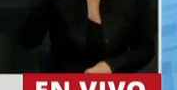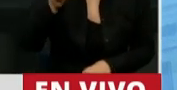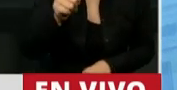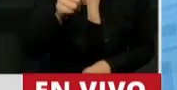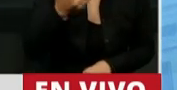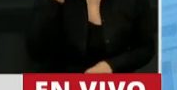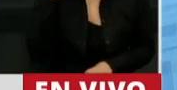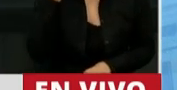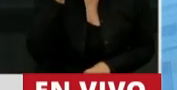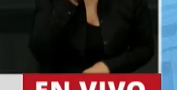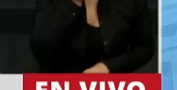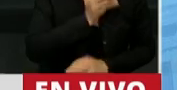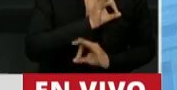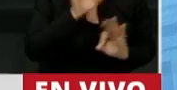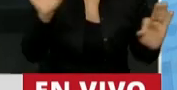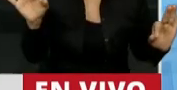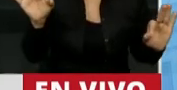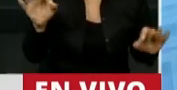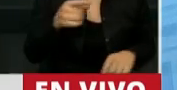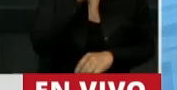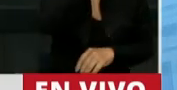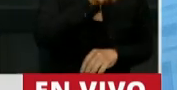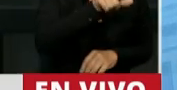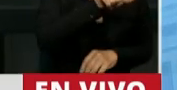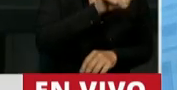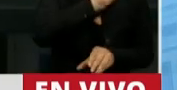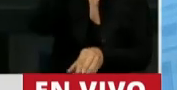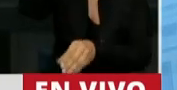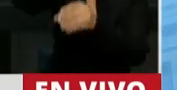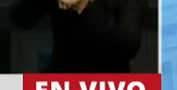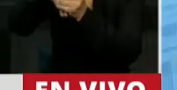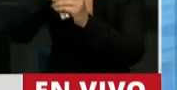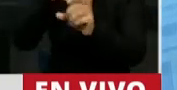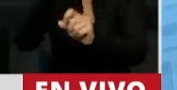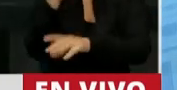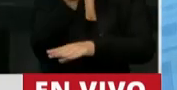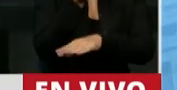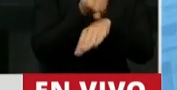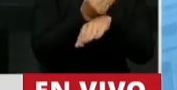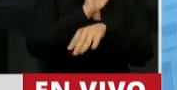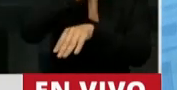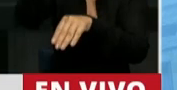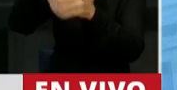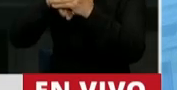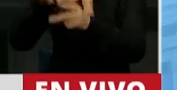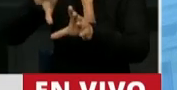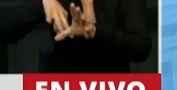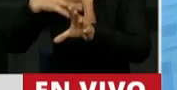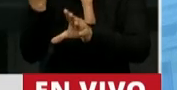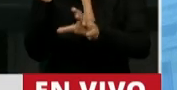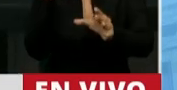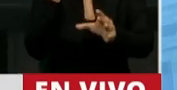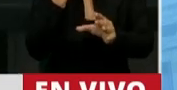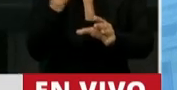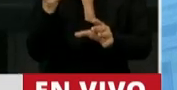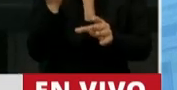media palabra. Pietragala incursió en la vida pública, en su mandato, su cargo, cuando